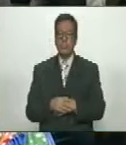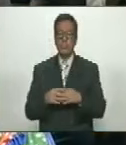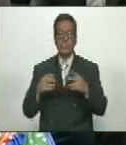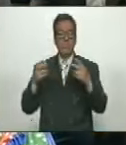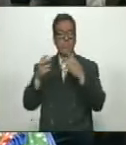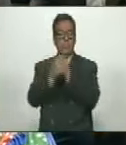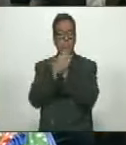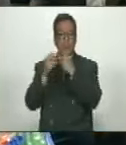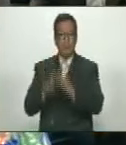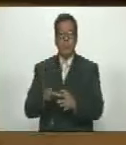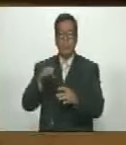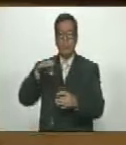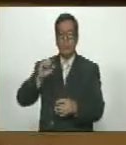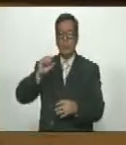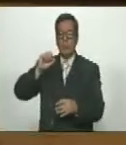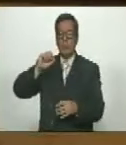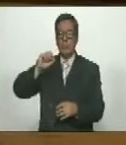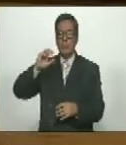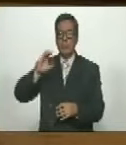chamuscado llamado Enrique Caprile